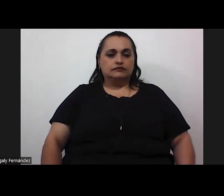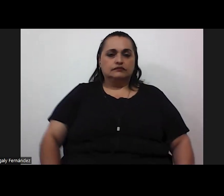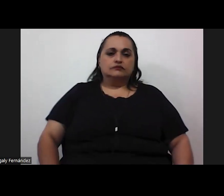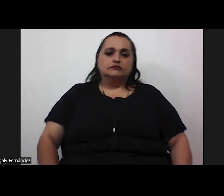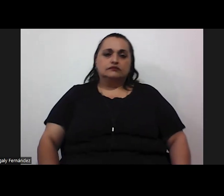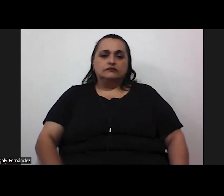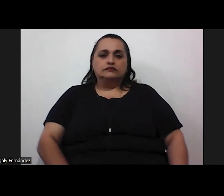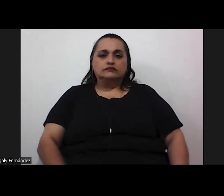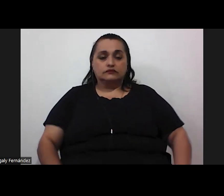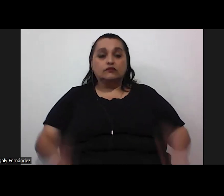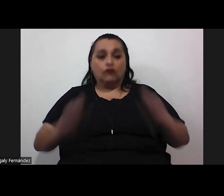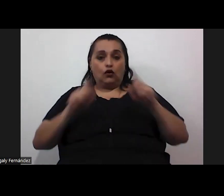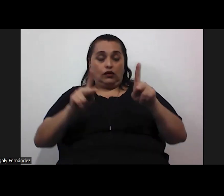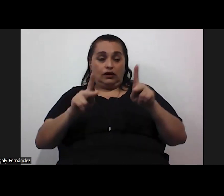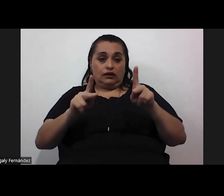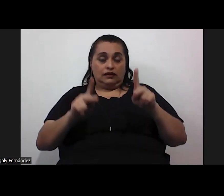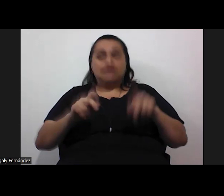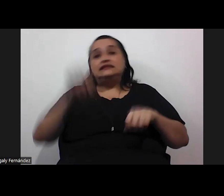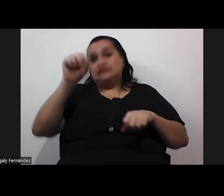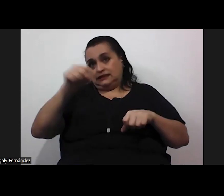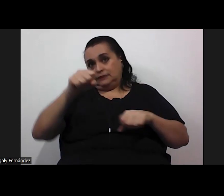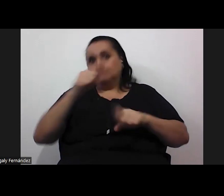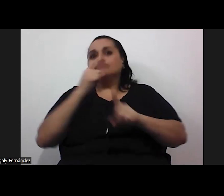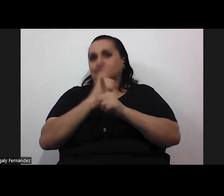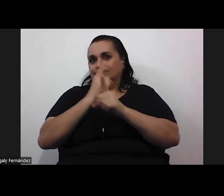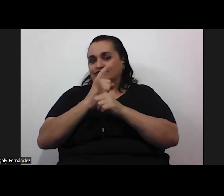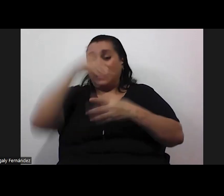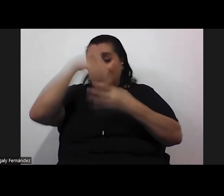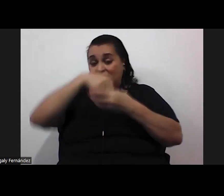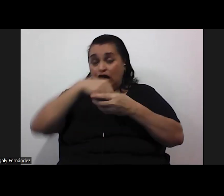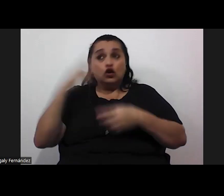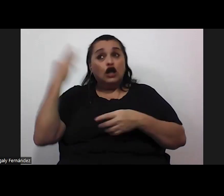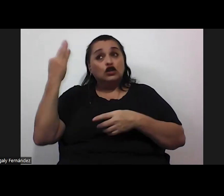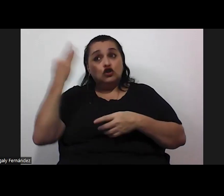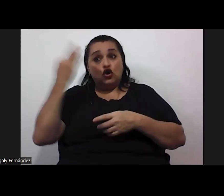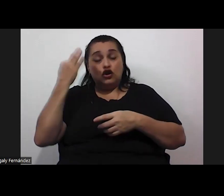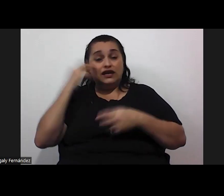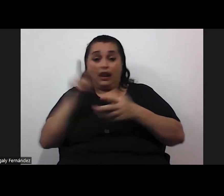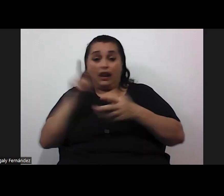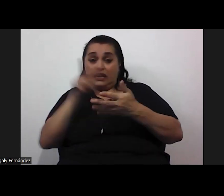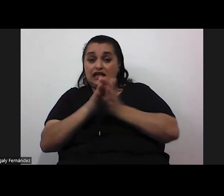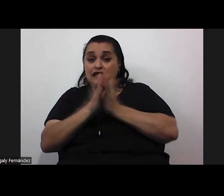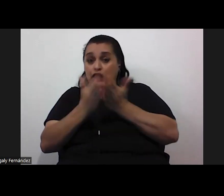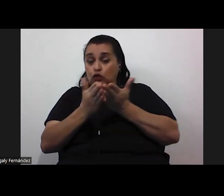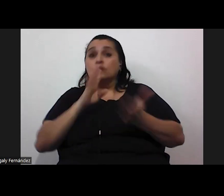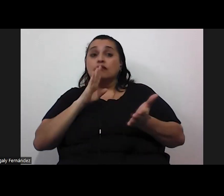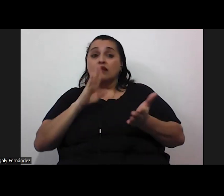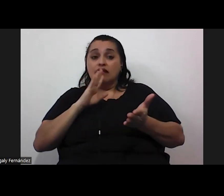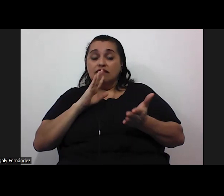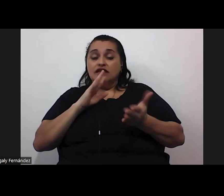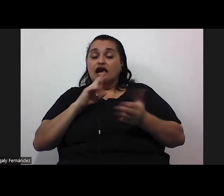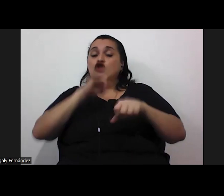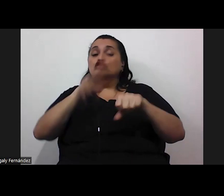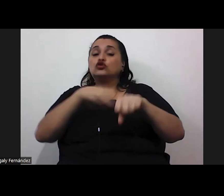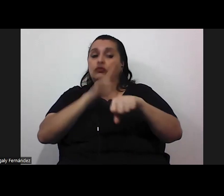ok bueno efectivamente dentro de la teoría y la literatura para abarcar este tema nos habla de la normalización